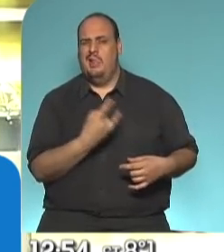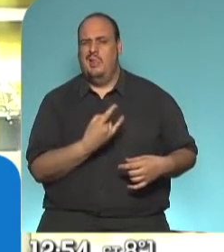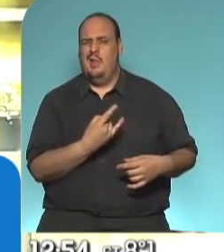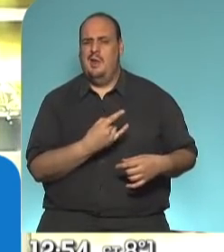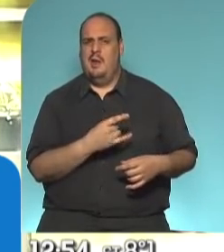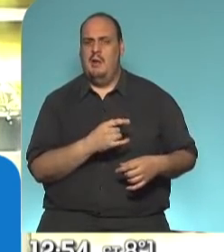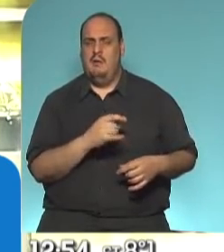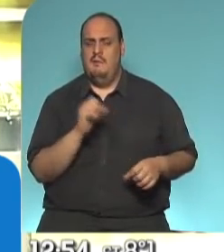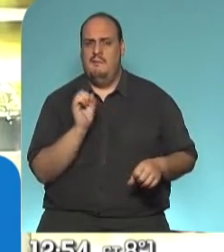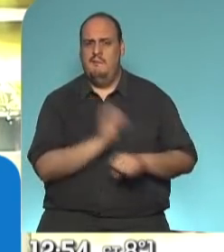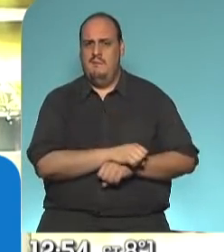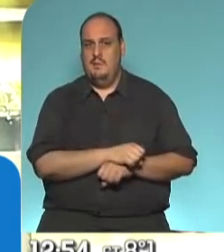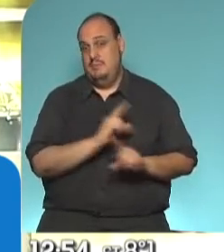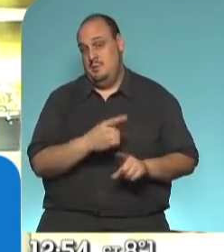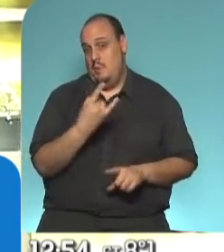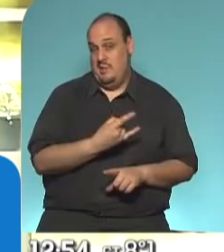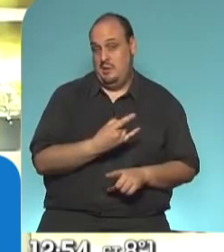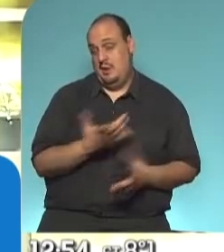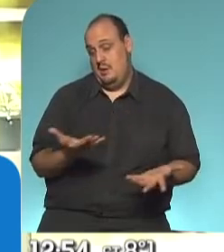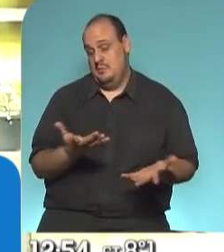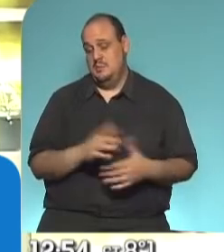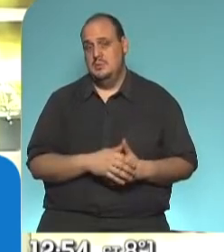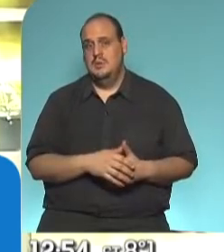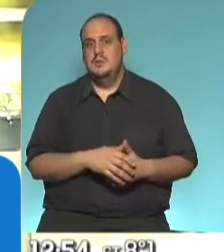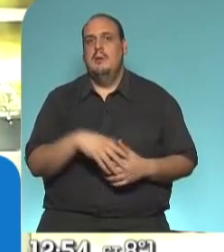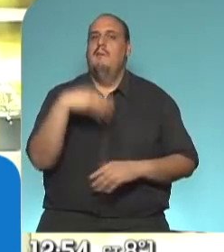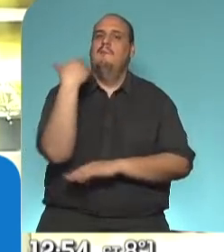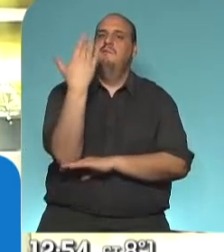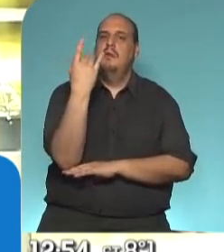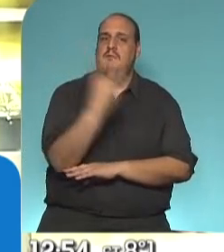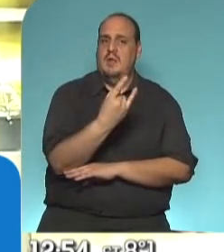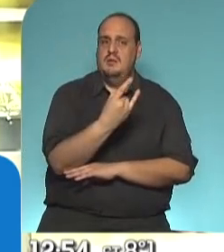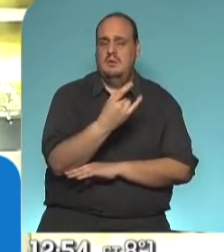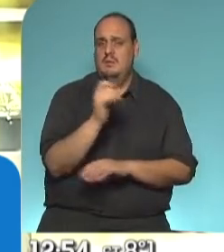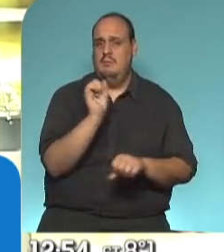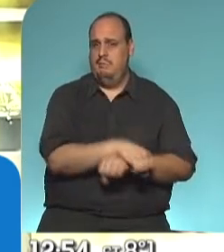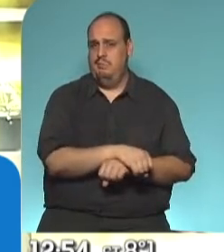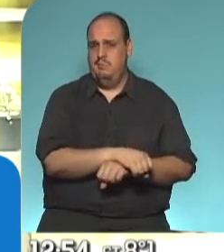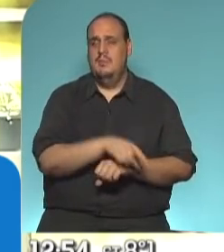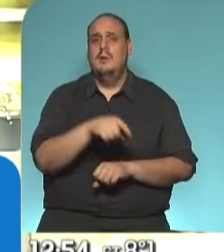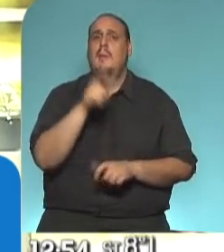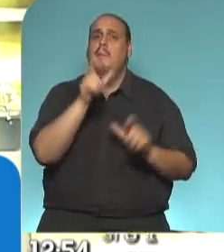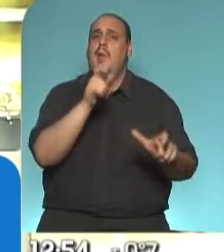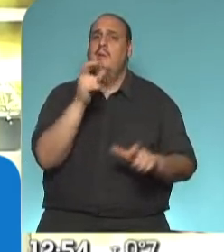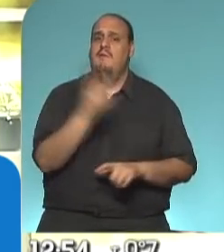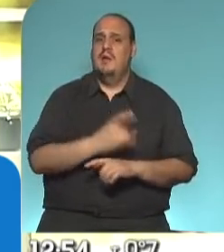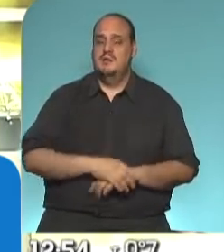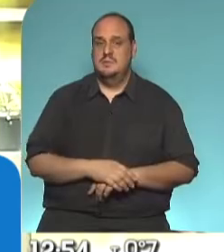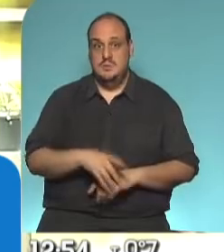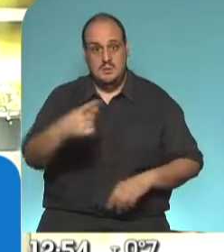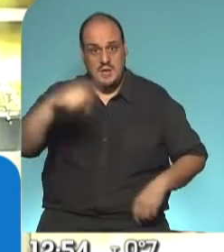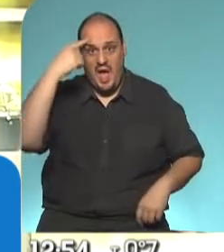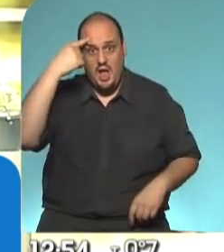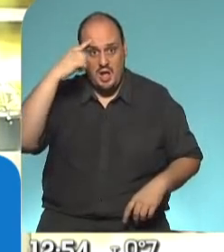toda mentira es falsa, los falsos discursos, las falsas palabras. Recordar